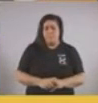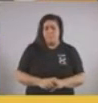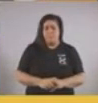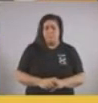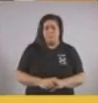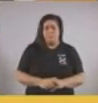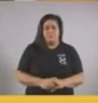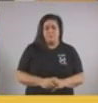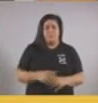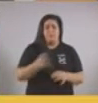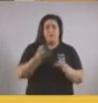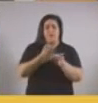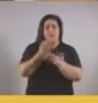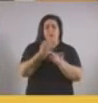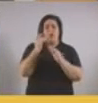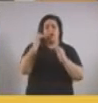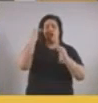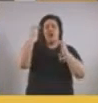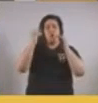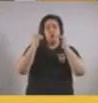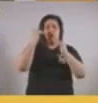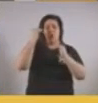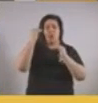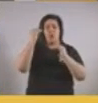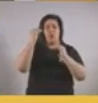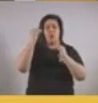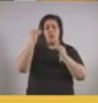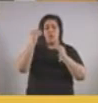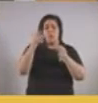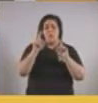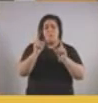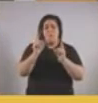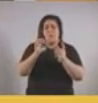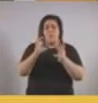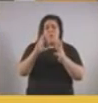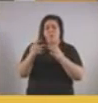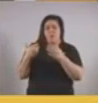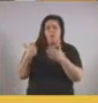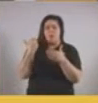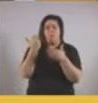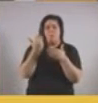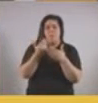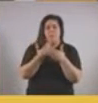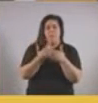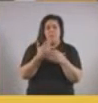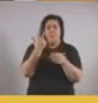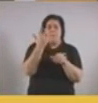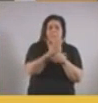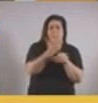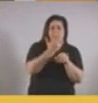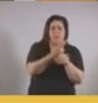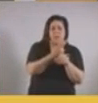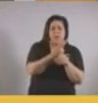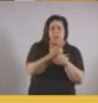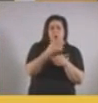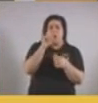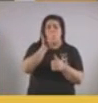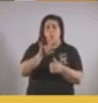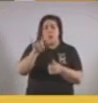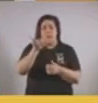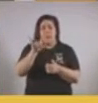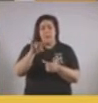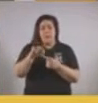Y la educación de adultos, vamos a seguir el mismo lineamiento que estaba vigente para los terciarios y para la